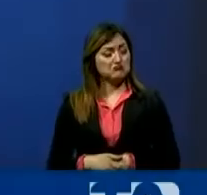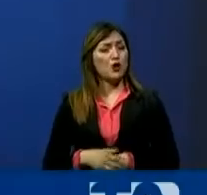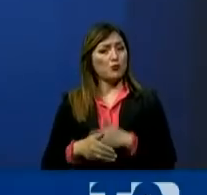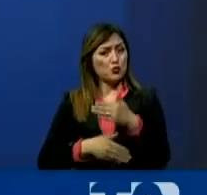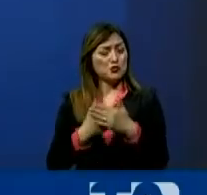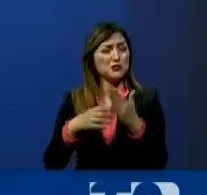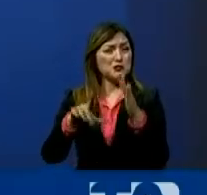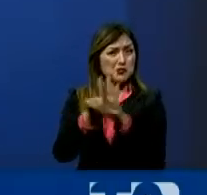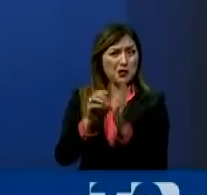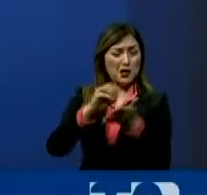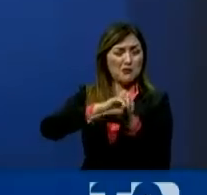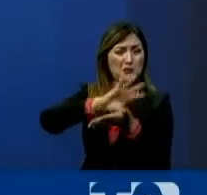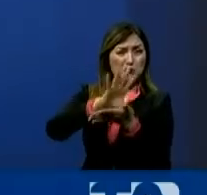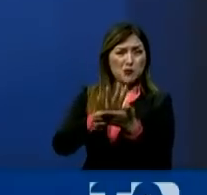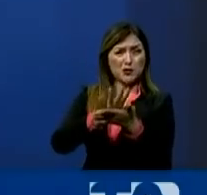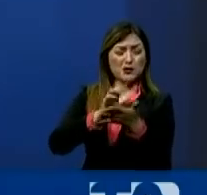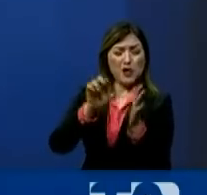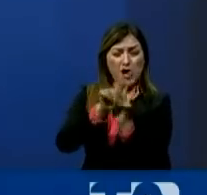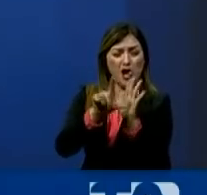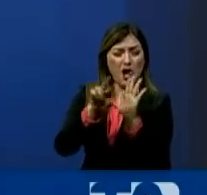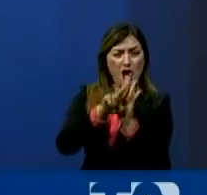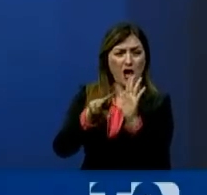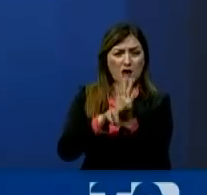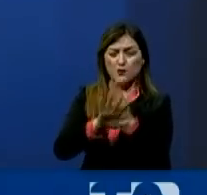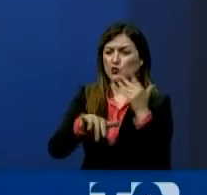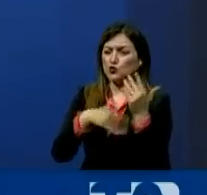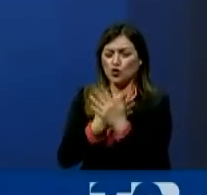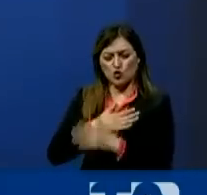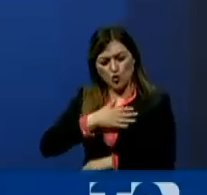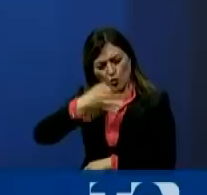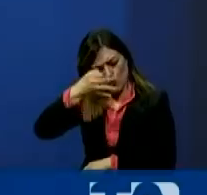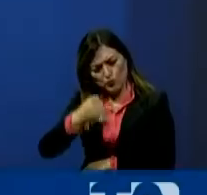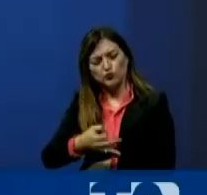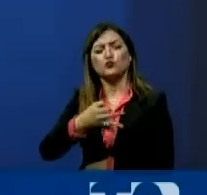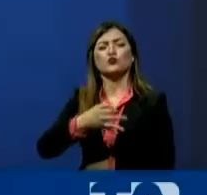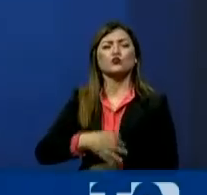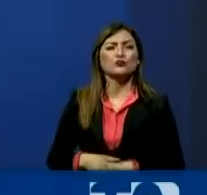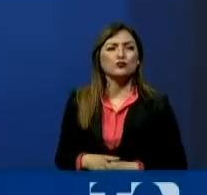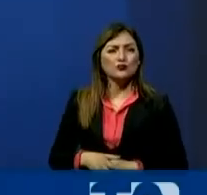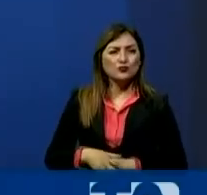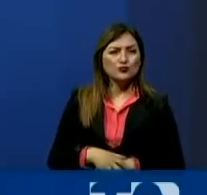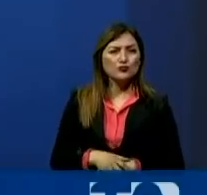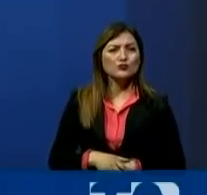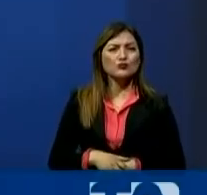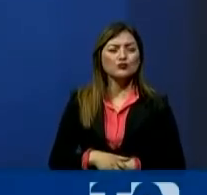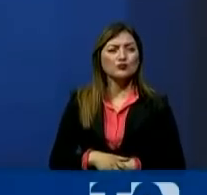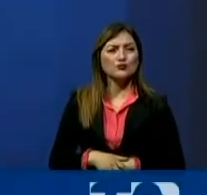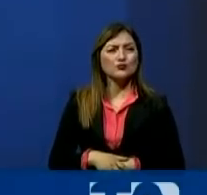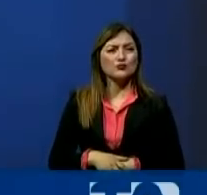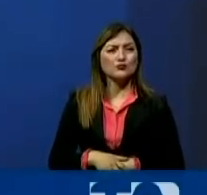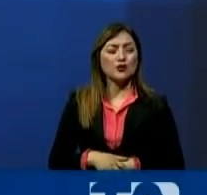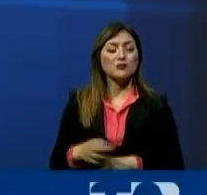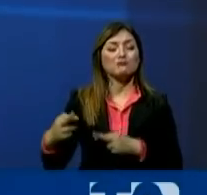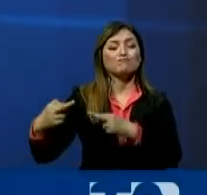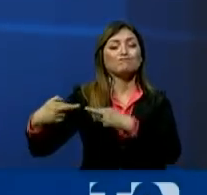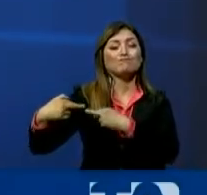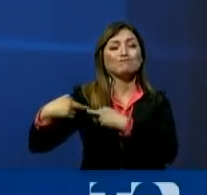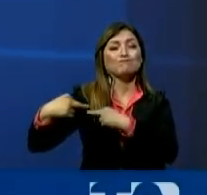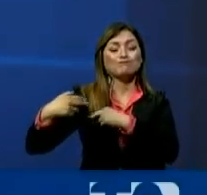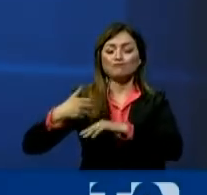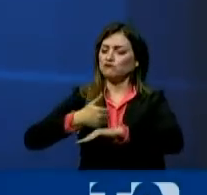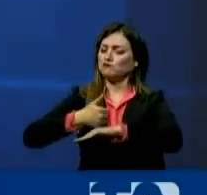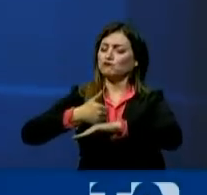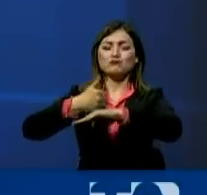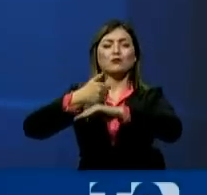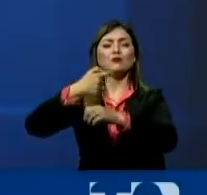establecido en la Ley Orgánica de la Función Legislativa. Además, he cumplido con mis competencias y